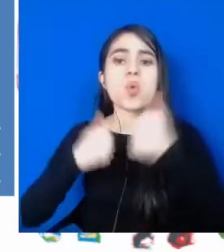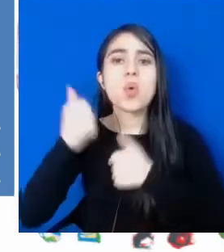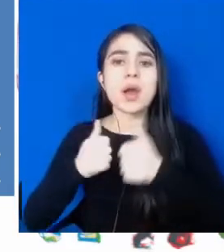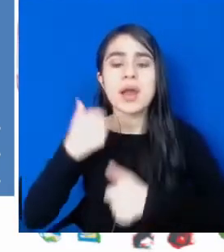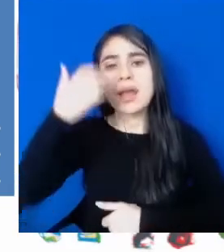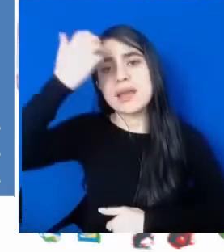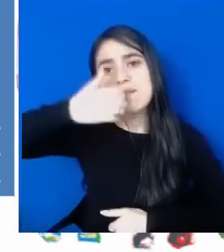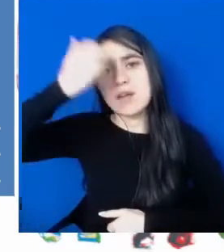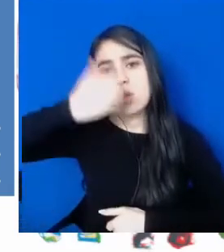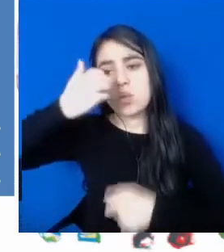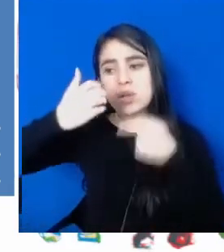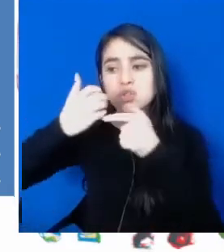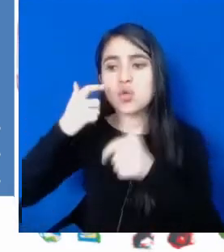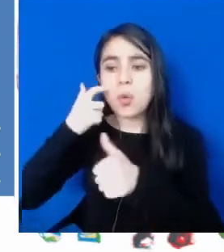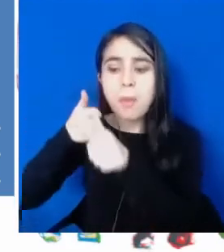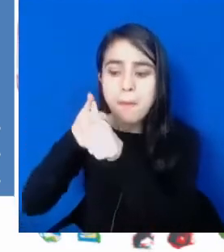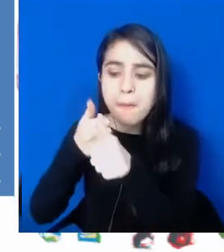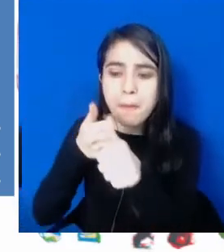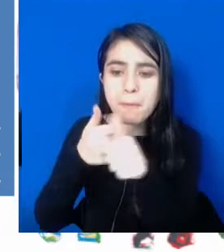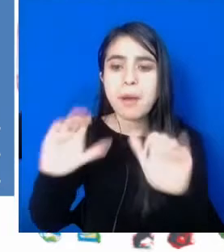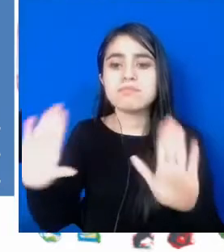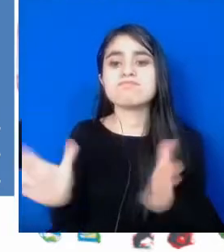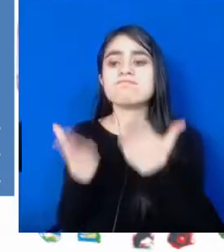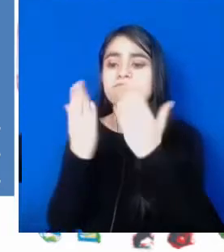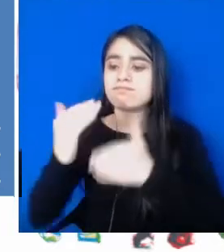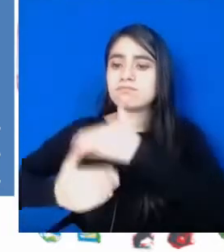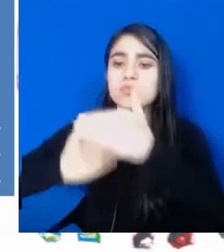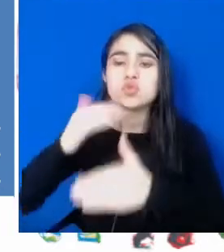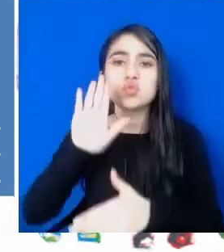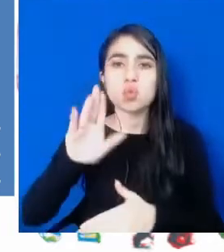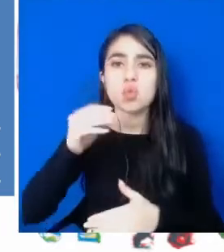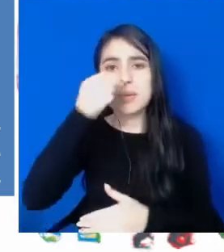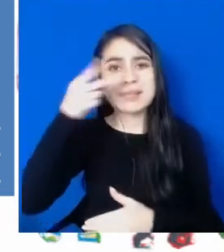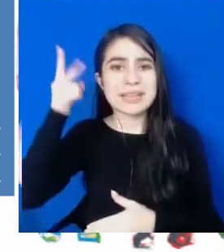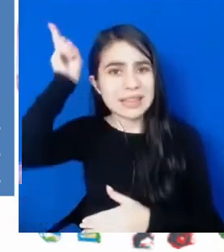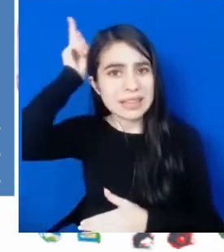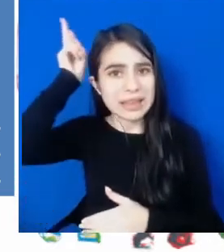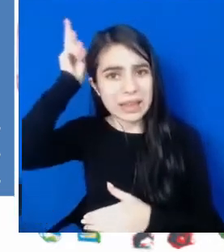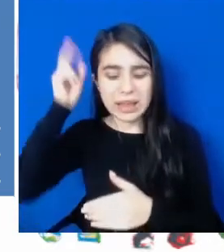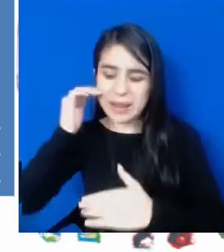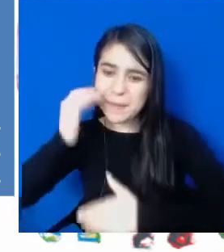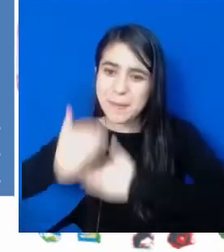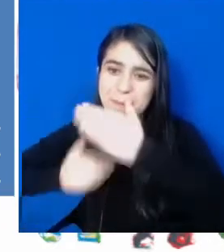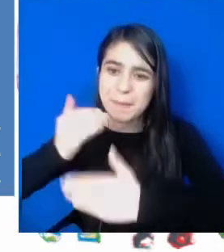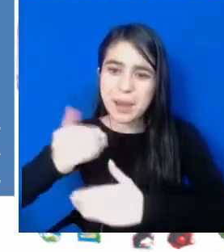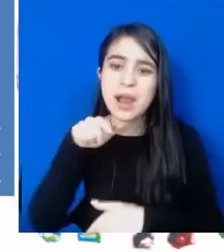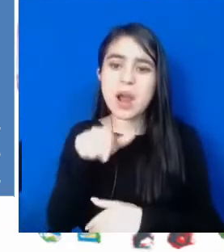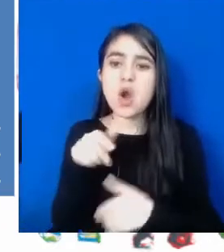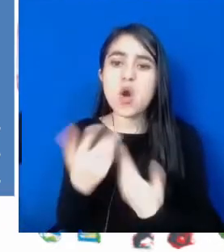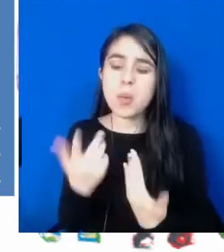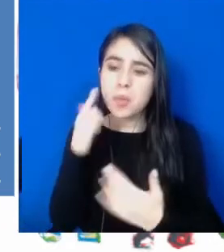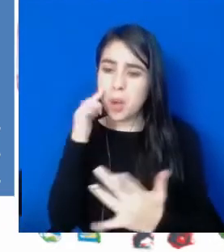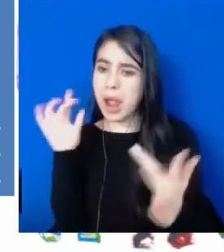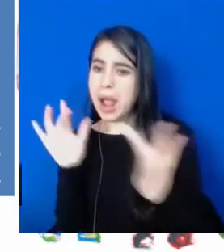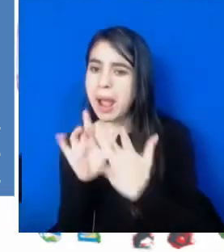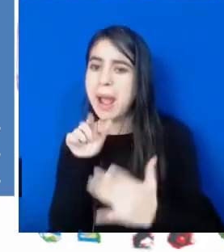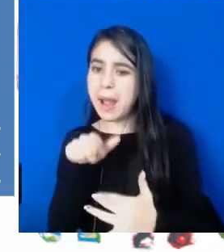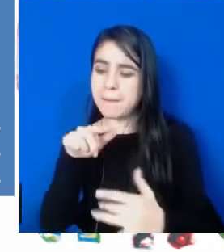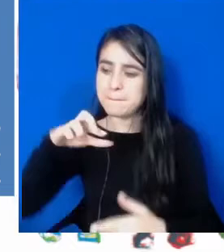importantes como la evaluación para seguir el proceso de mejoramiento del PAE indígena, para verificar la